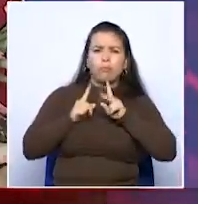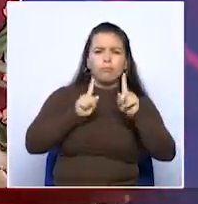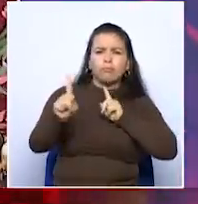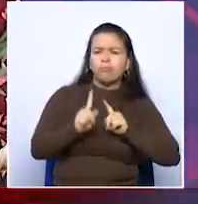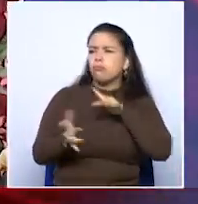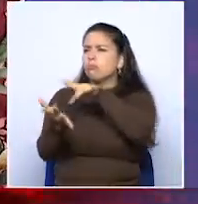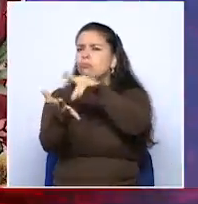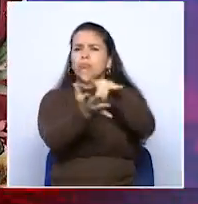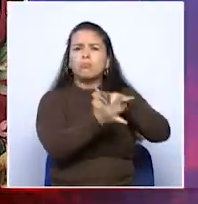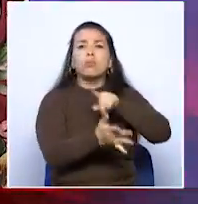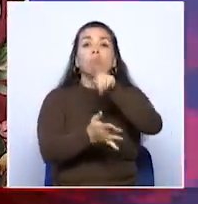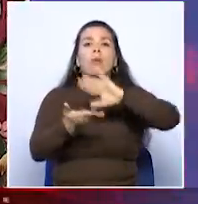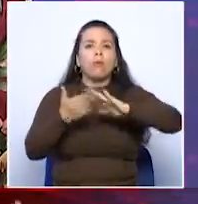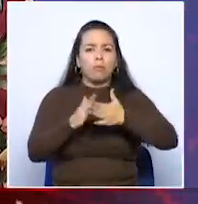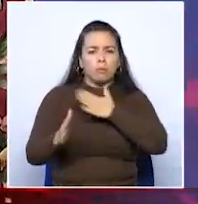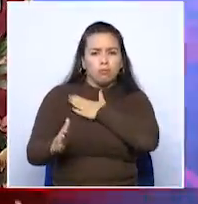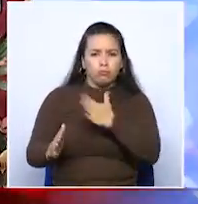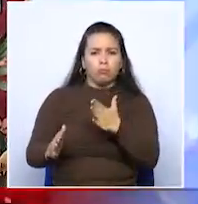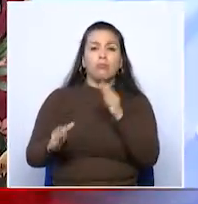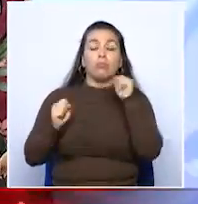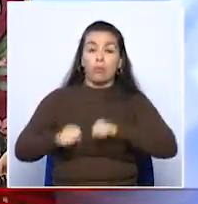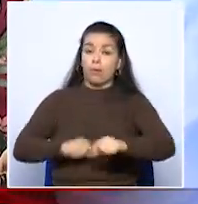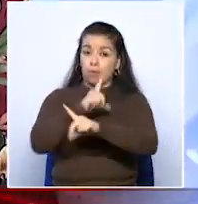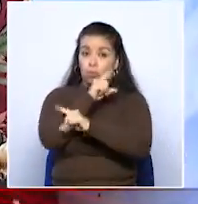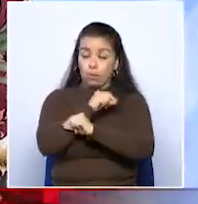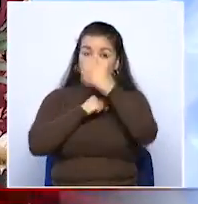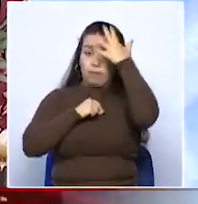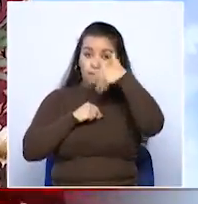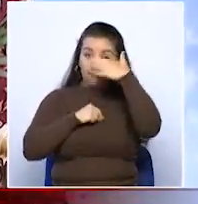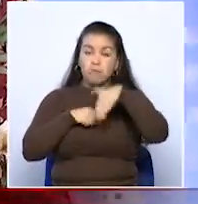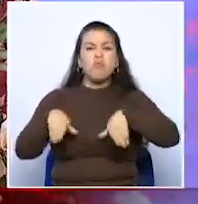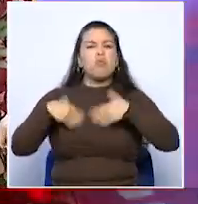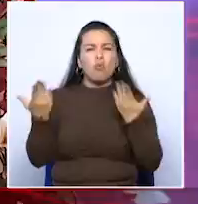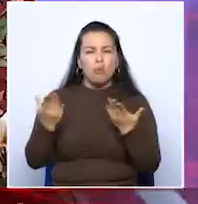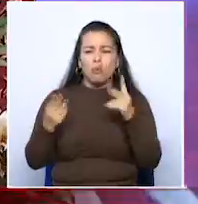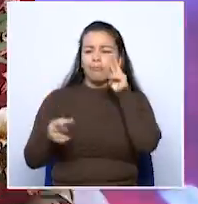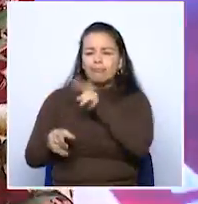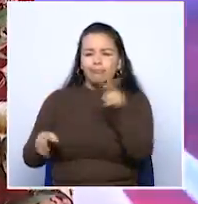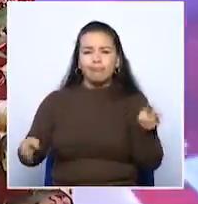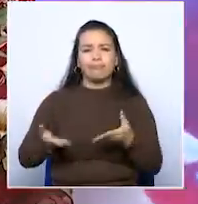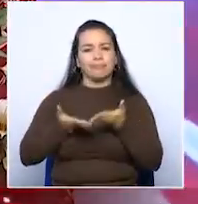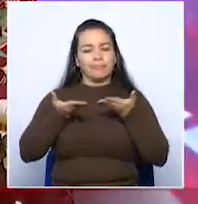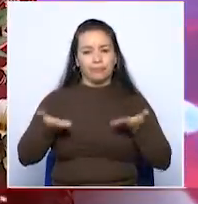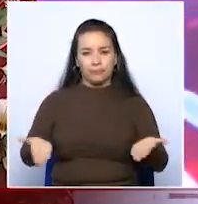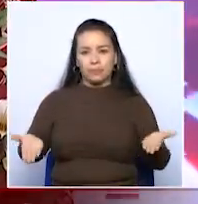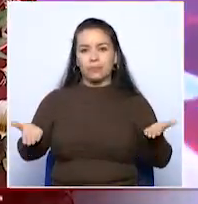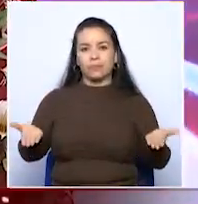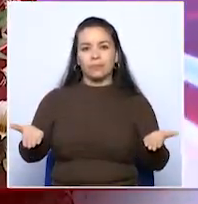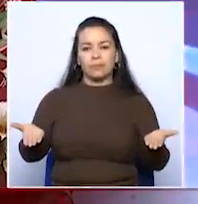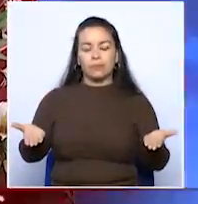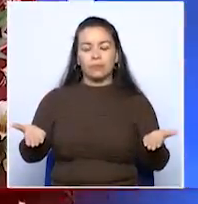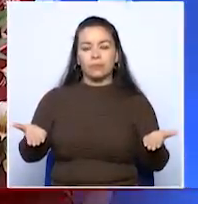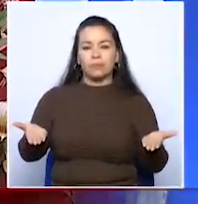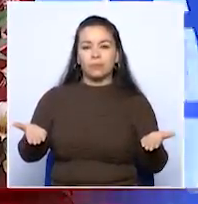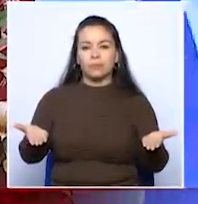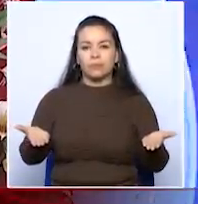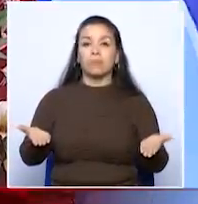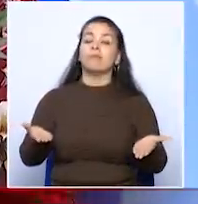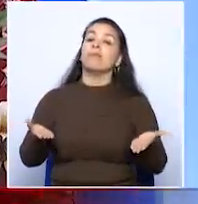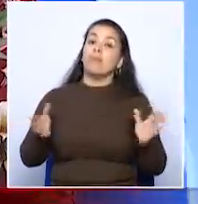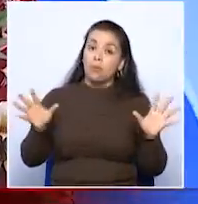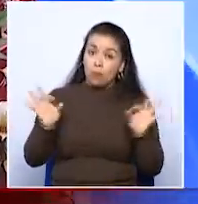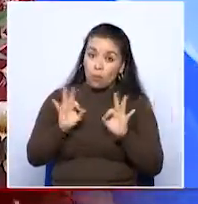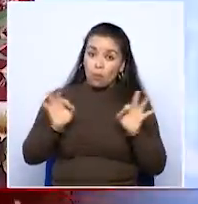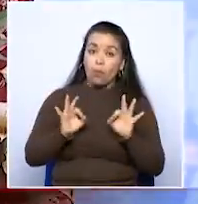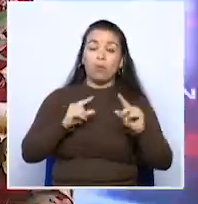desplacen hasta sus comunidades en Twitter y en Facebook. Usted nos puede encontrar como arroba tc noticias eje y también nos